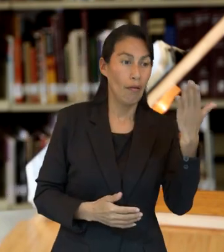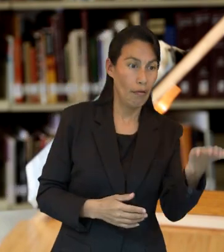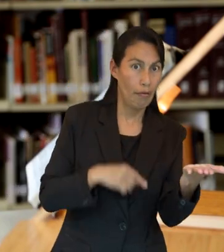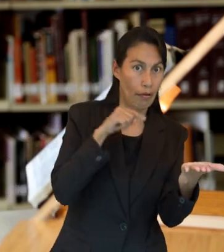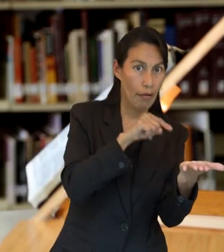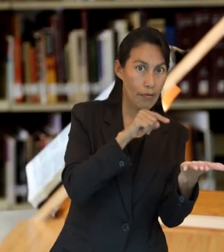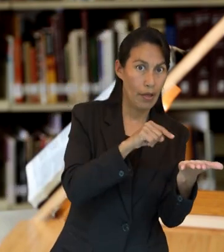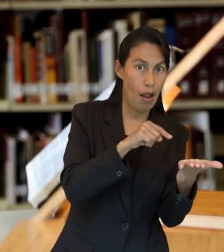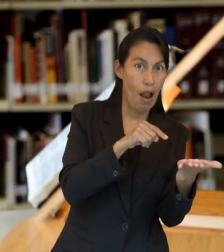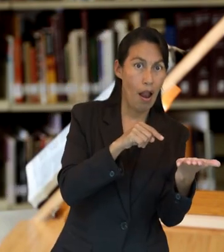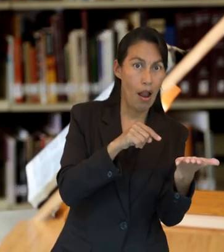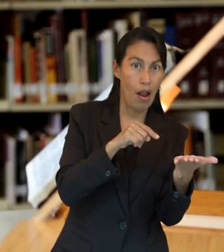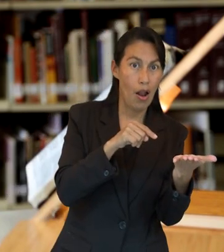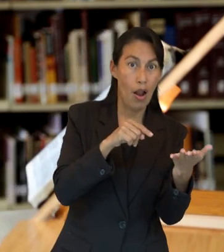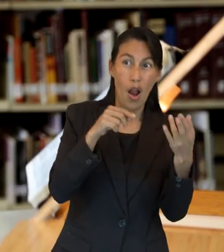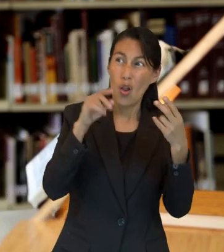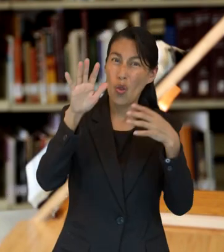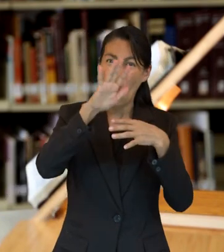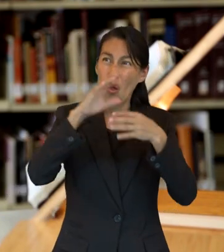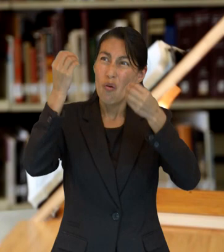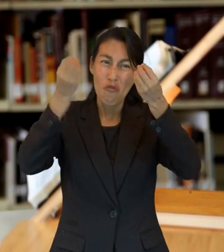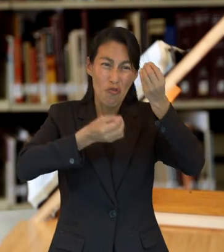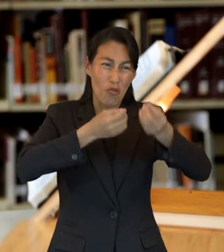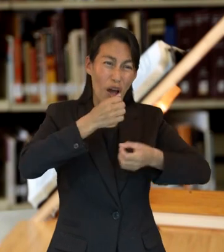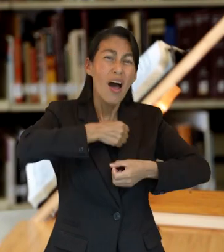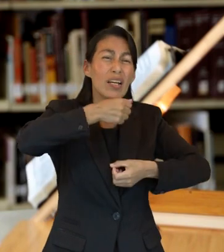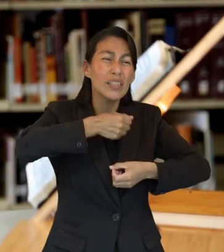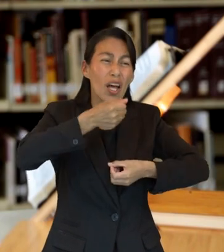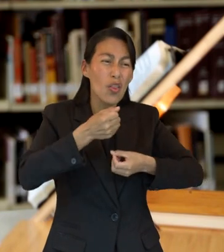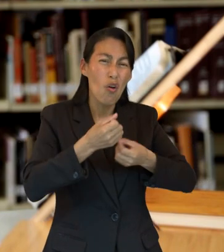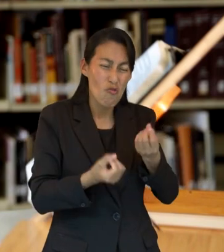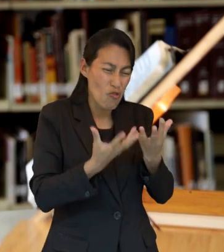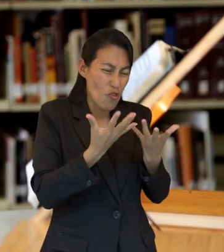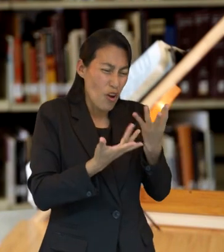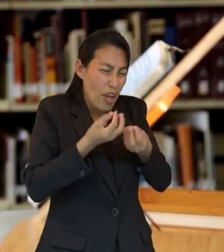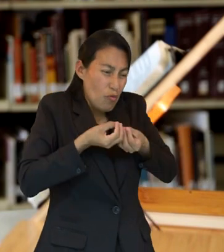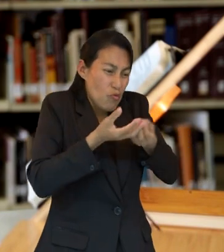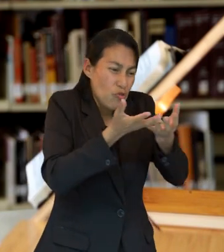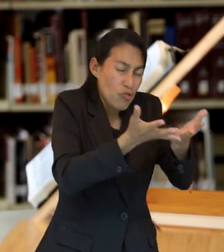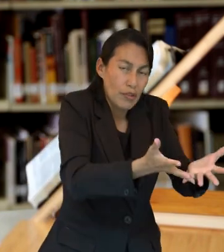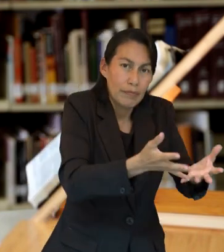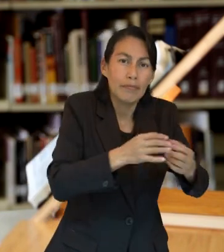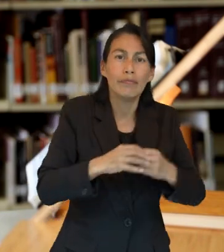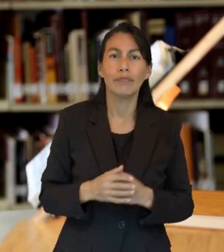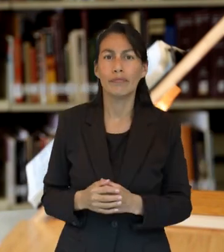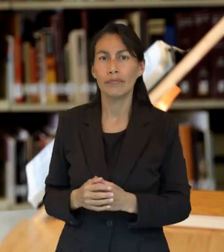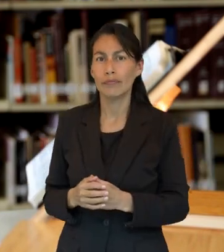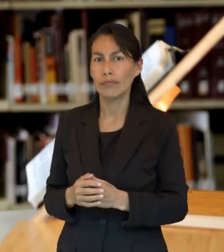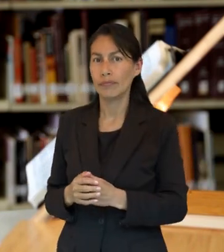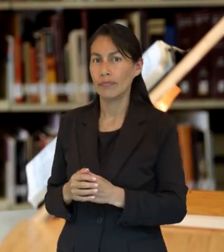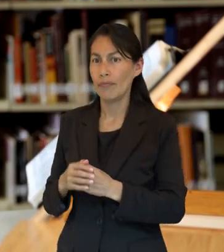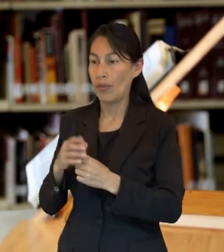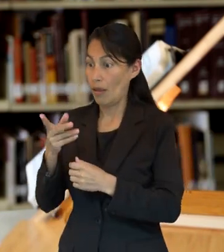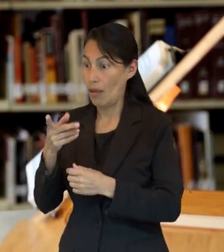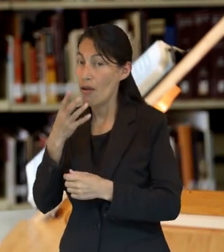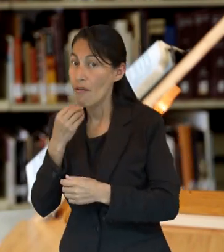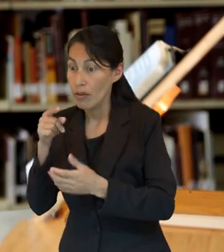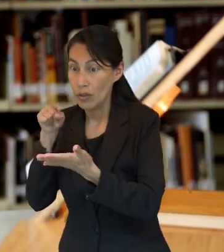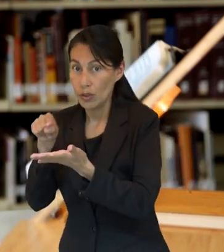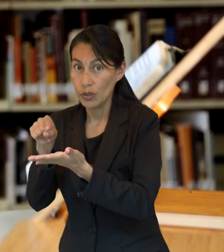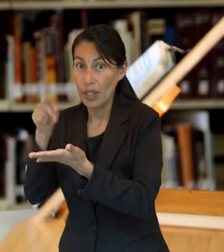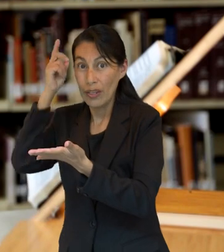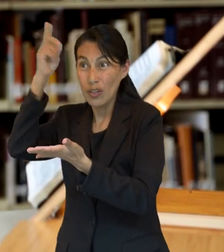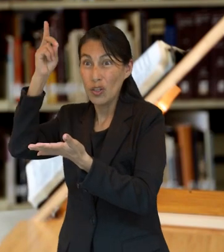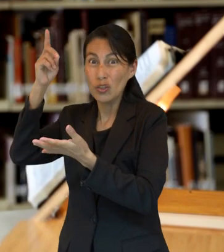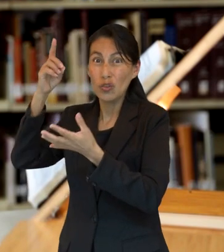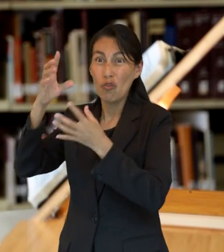En Daniel un río de fuego procede del anciano de días. Su trono y sus ruedas son también fuego. En Hebreos dice que